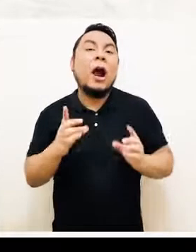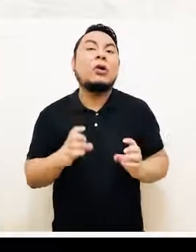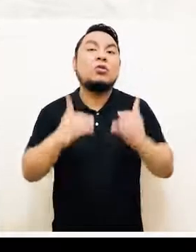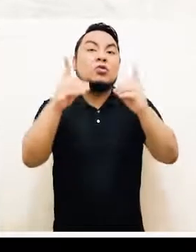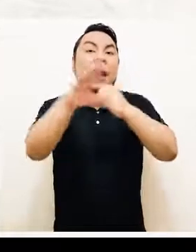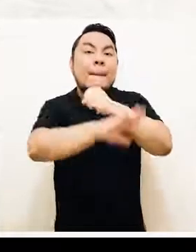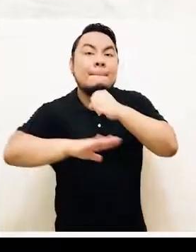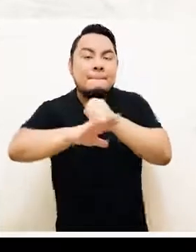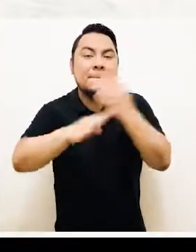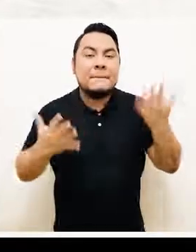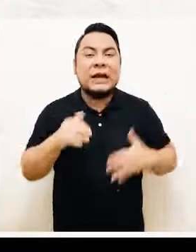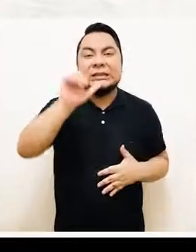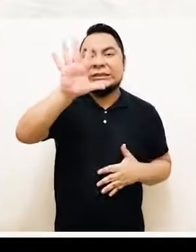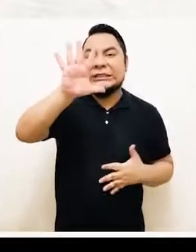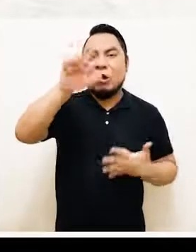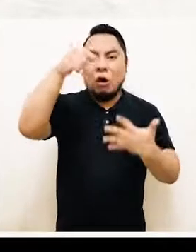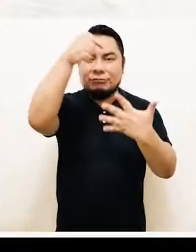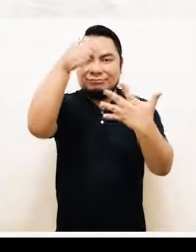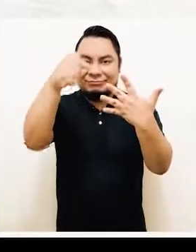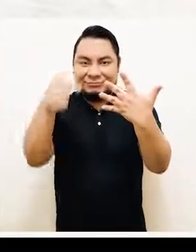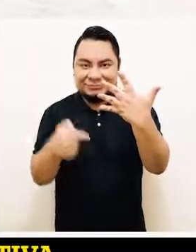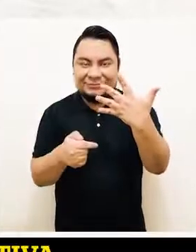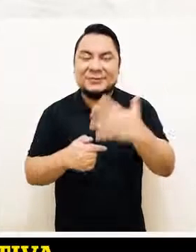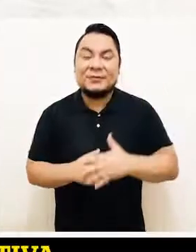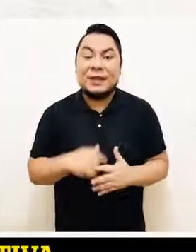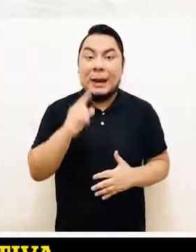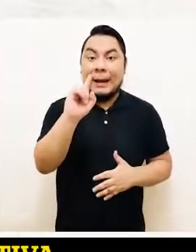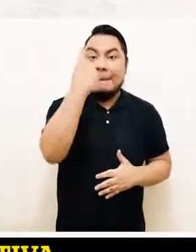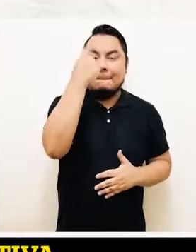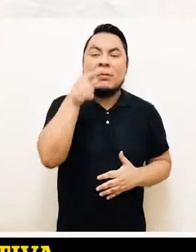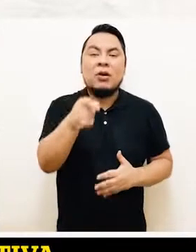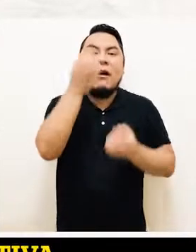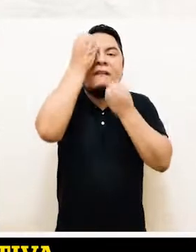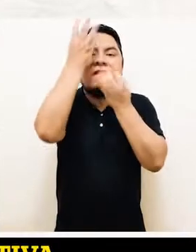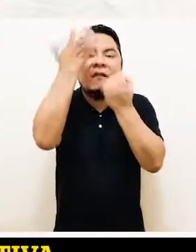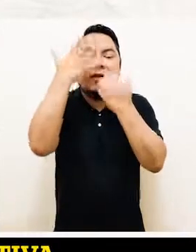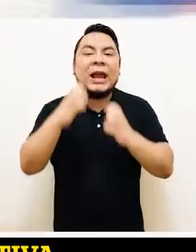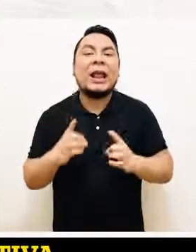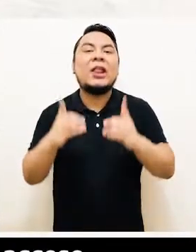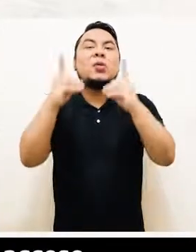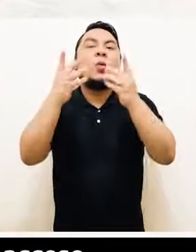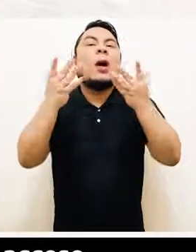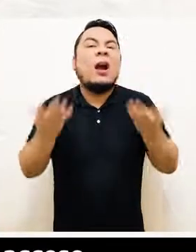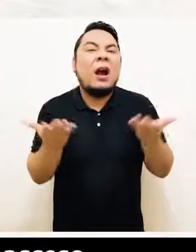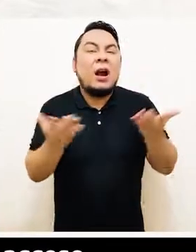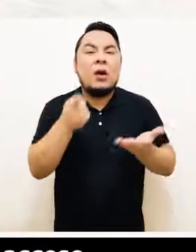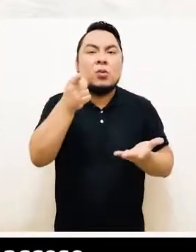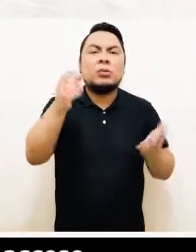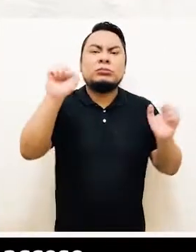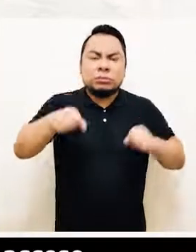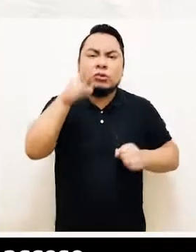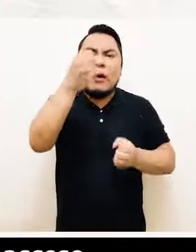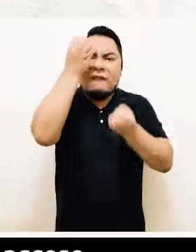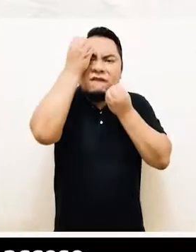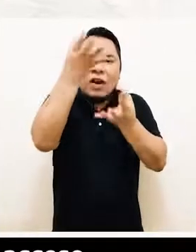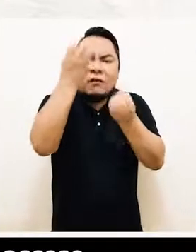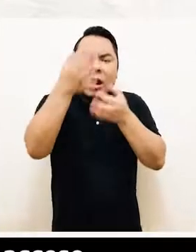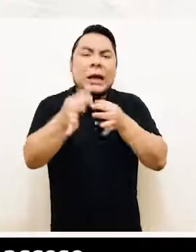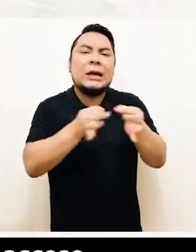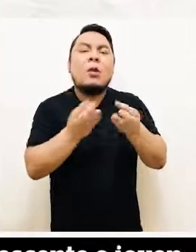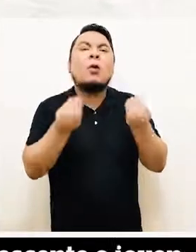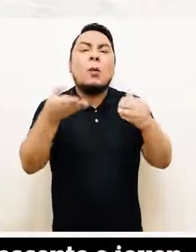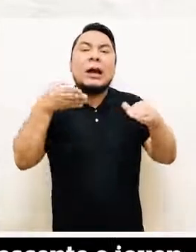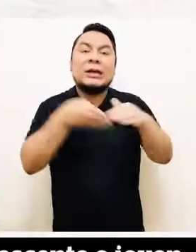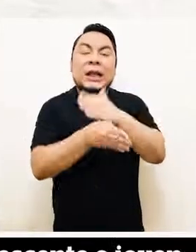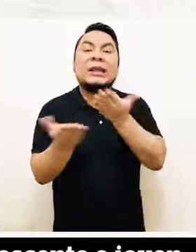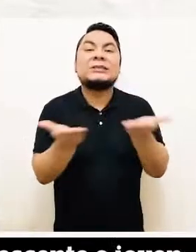básica cuenta con 5 secciones. La primera es sobre la información educativa en la que debes detallar la información sobre